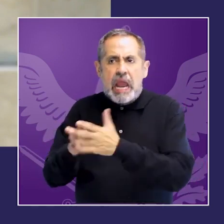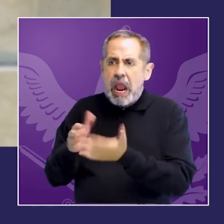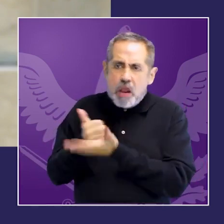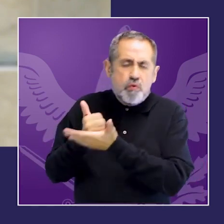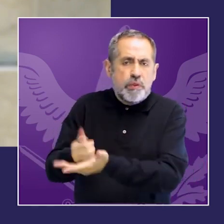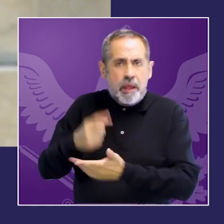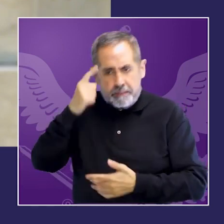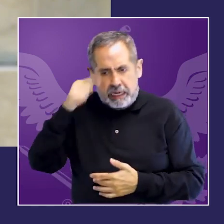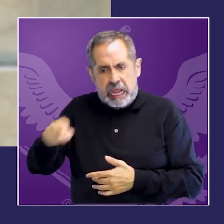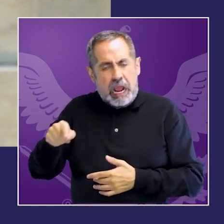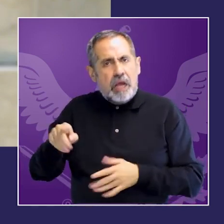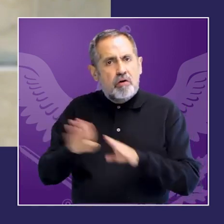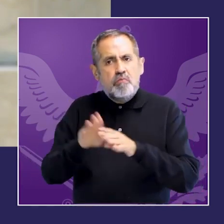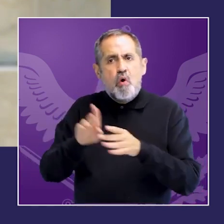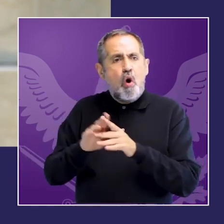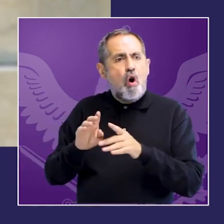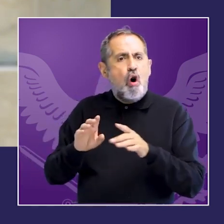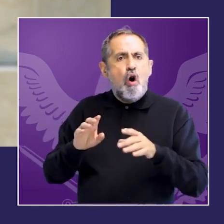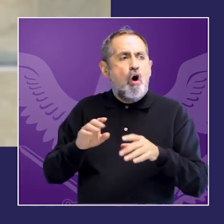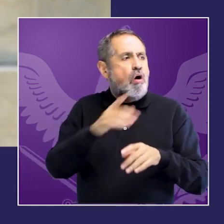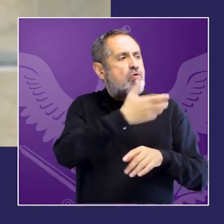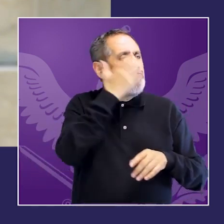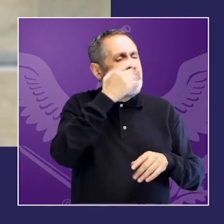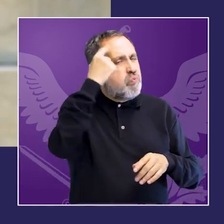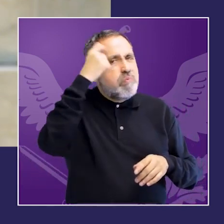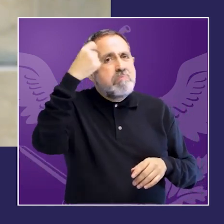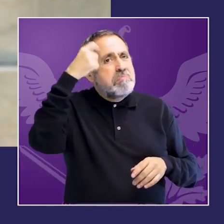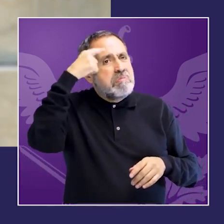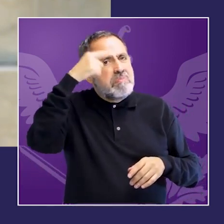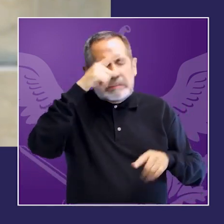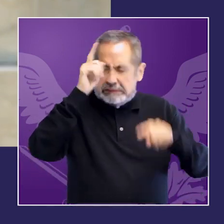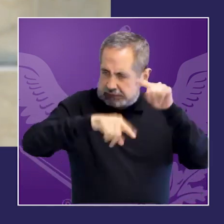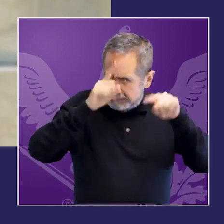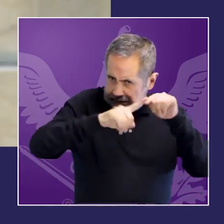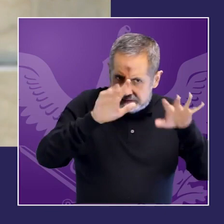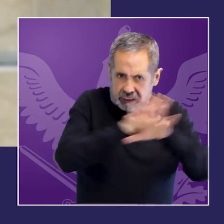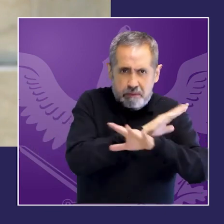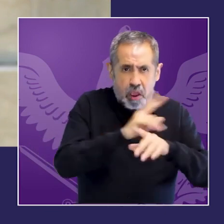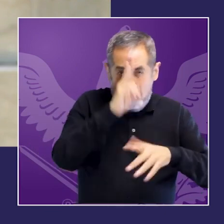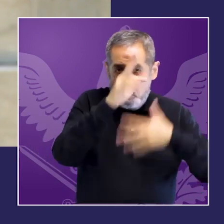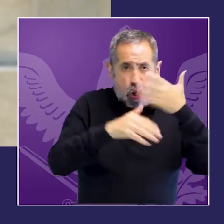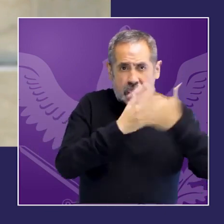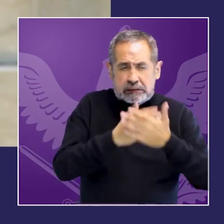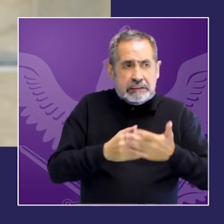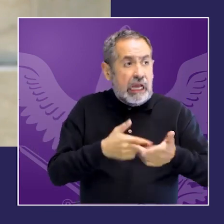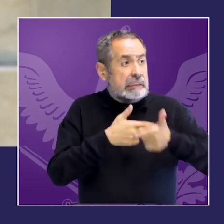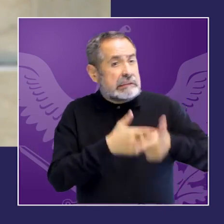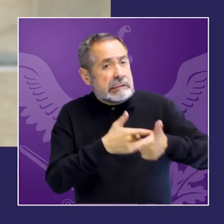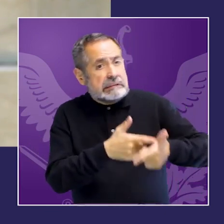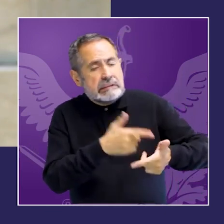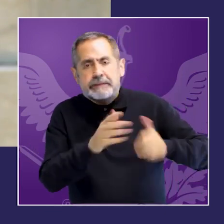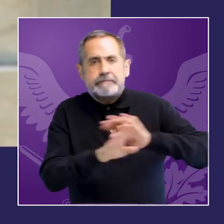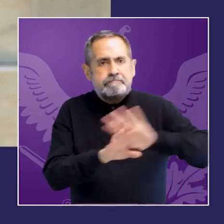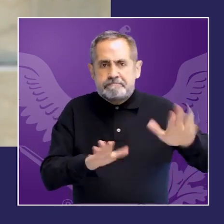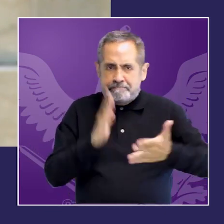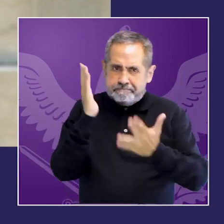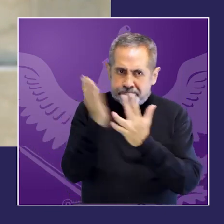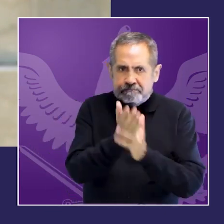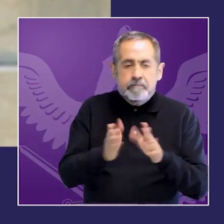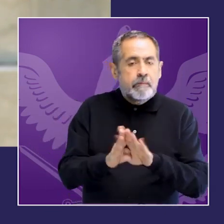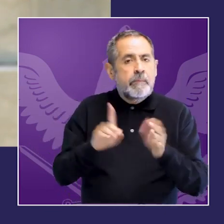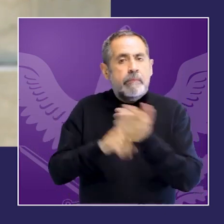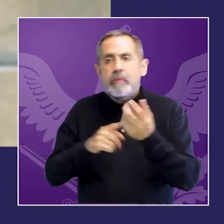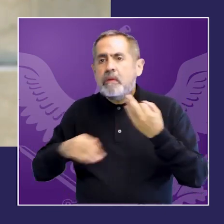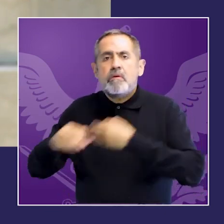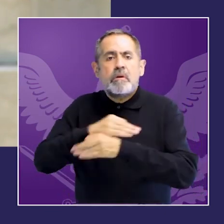la víctima de su familia para la reversión de las situaciones estructurales que dan lugar a la violencia y que la sostienen y la